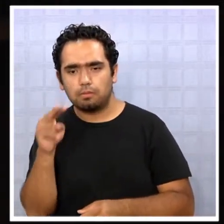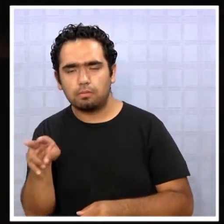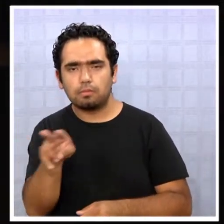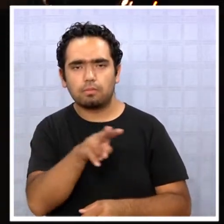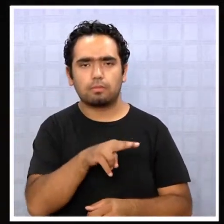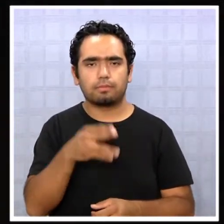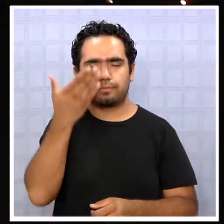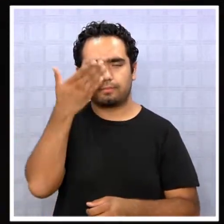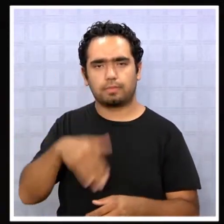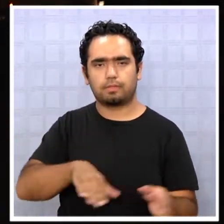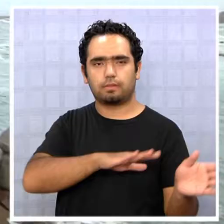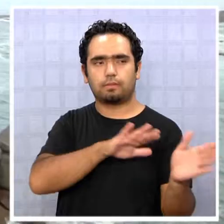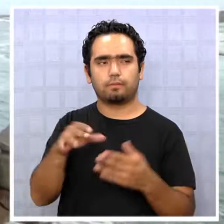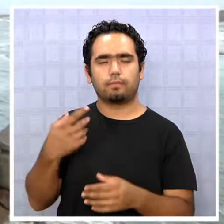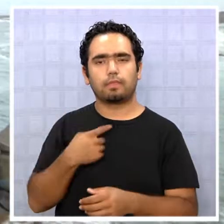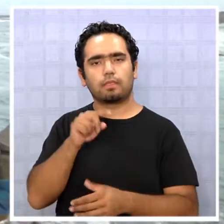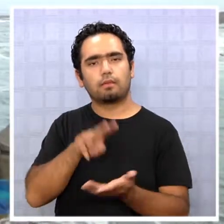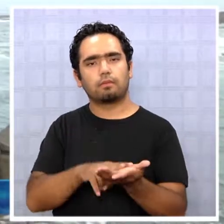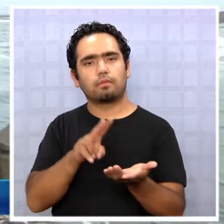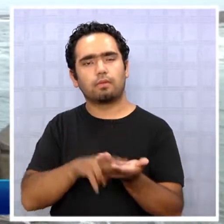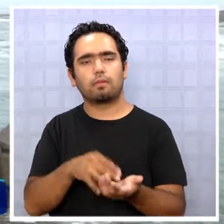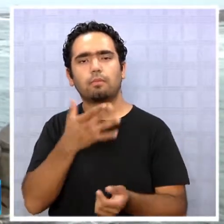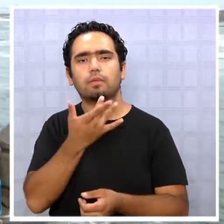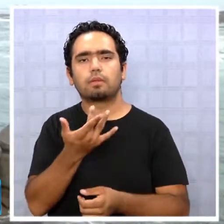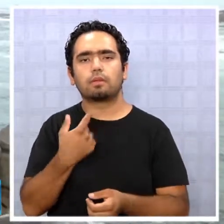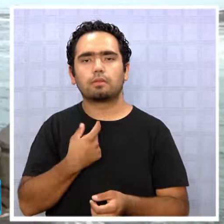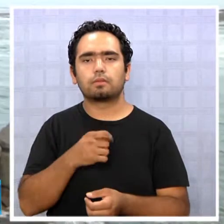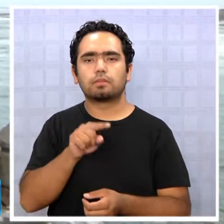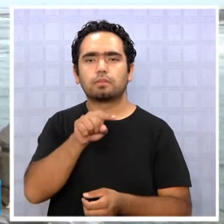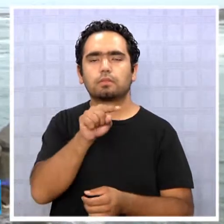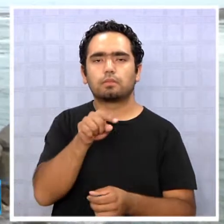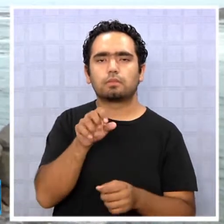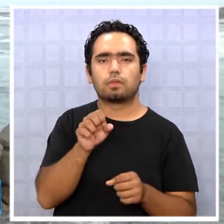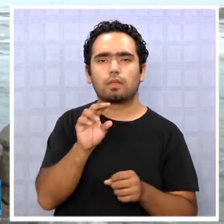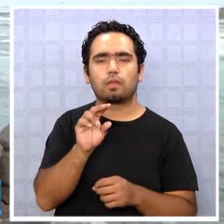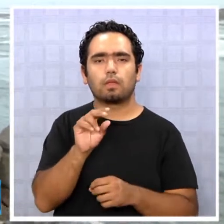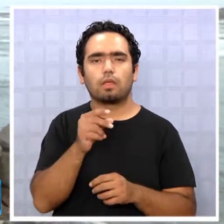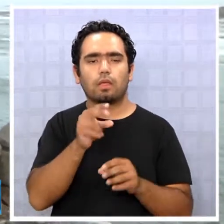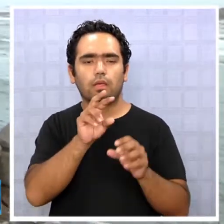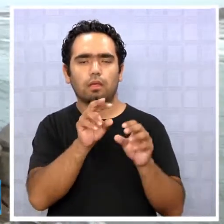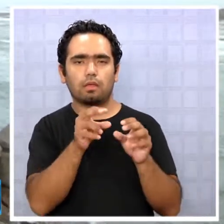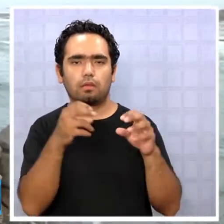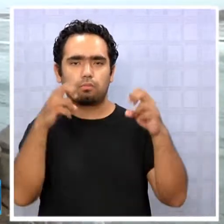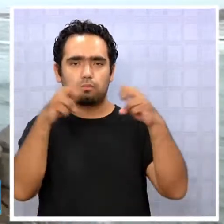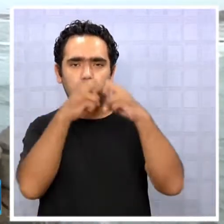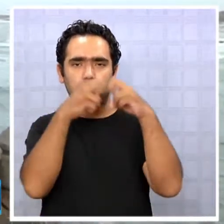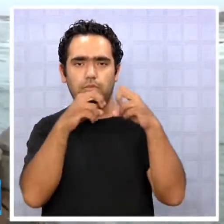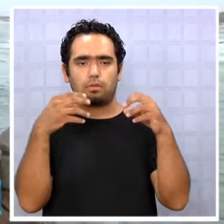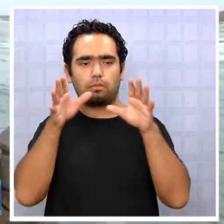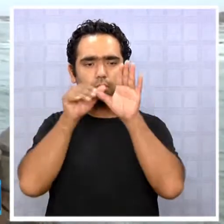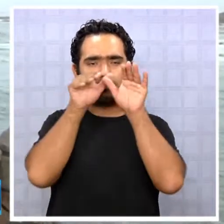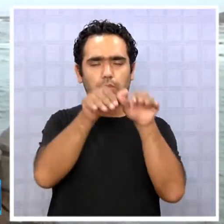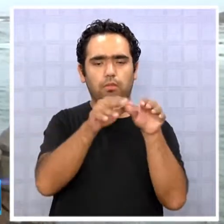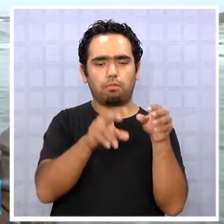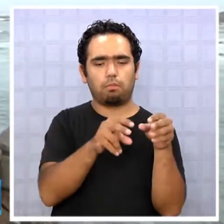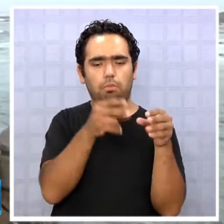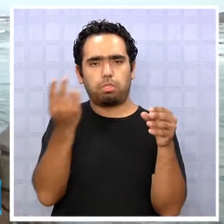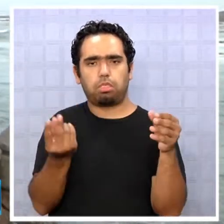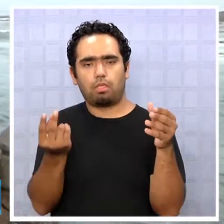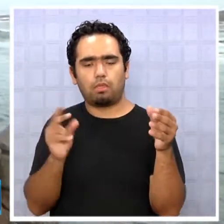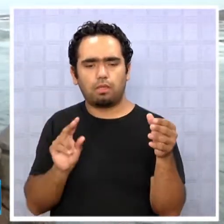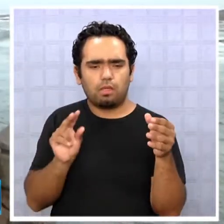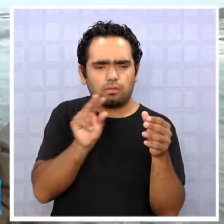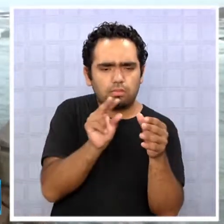es demasiado pueril. Y la verdad es que falló un interruptor producto de un resorte que no volvió a su estado original.